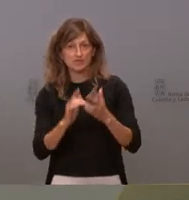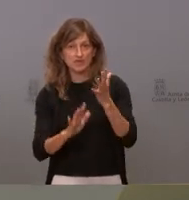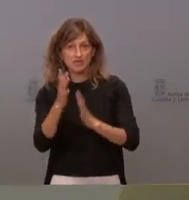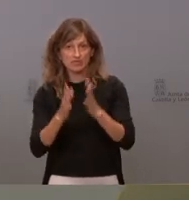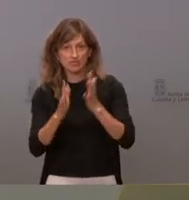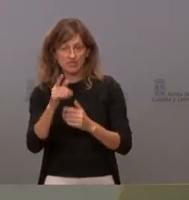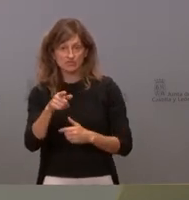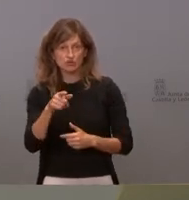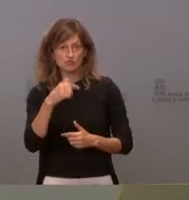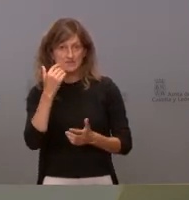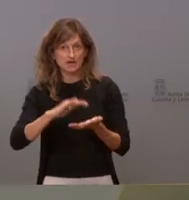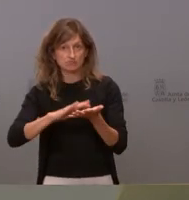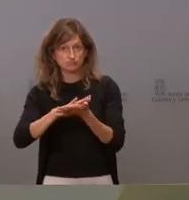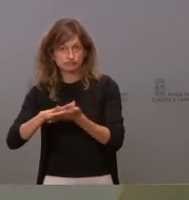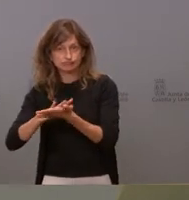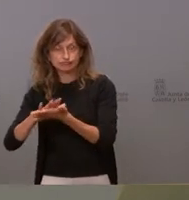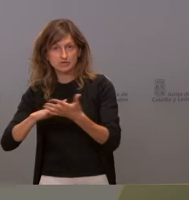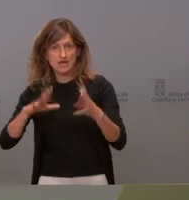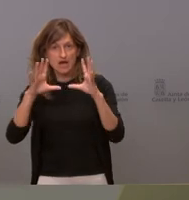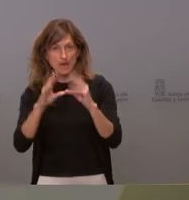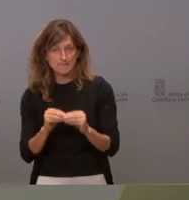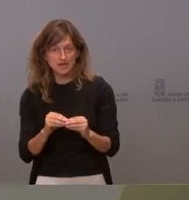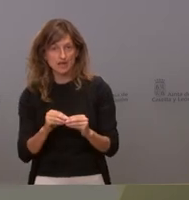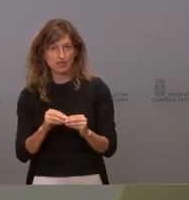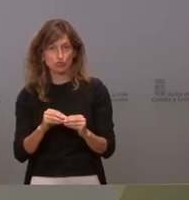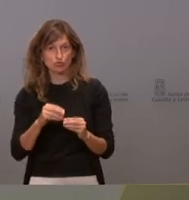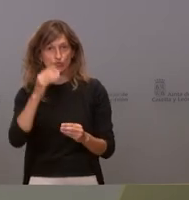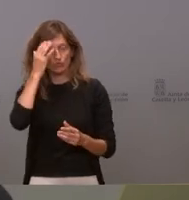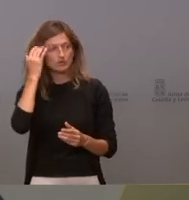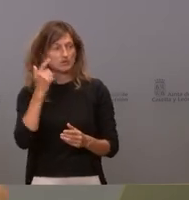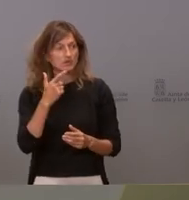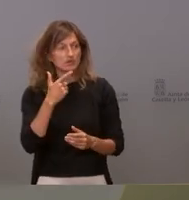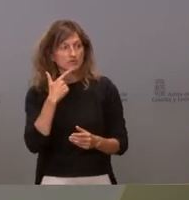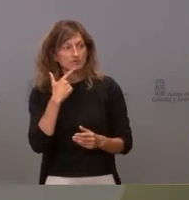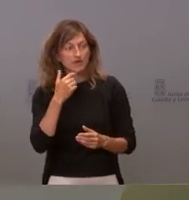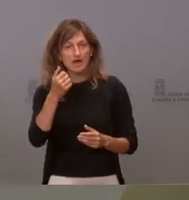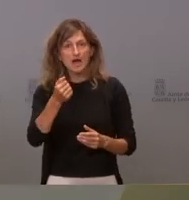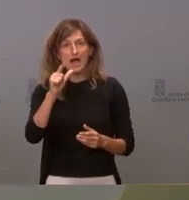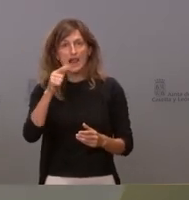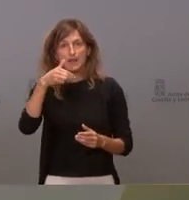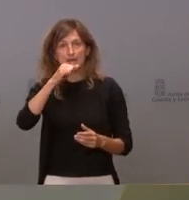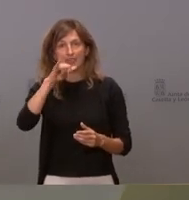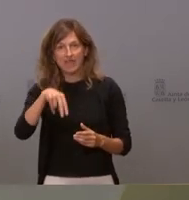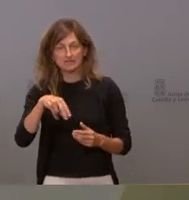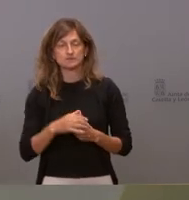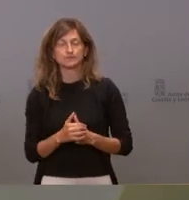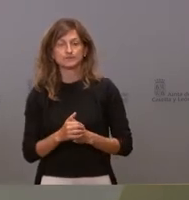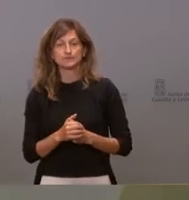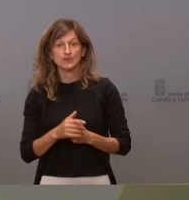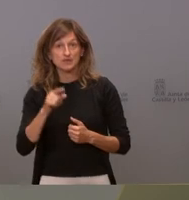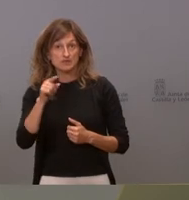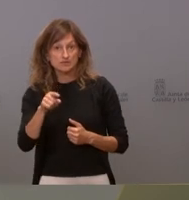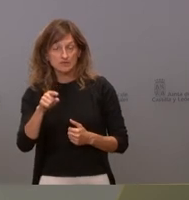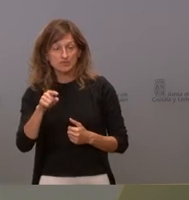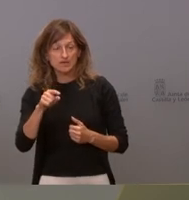Almazán está ya extinguido y que ha quedado en un conato es decir no ha superado han sido pocos metros cuadrados porque la la